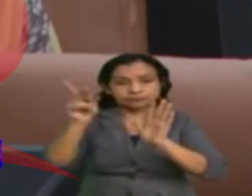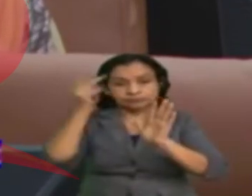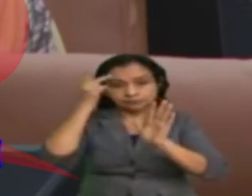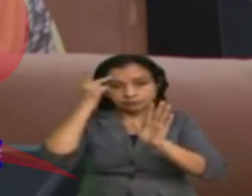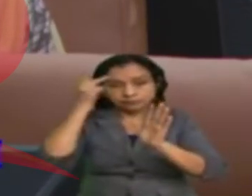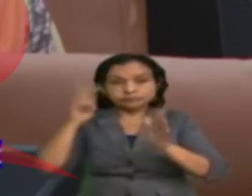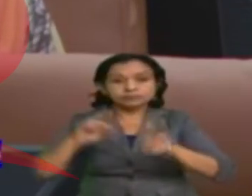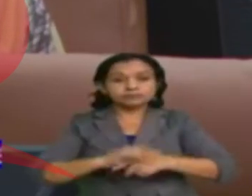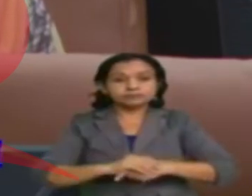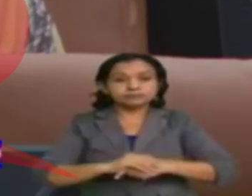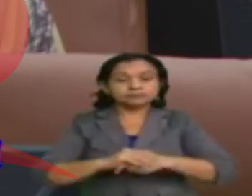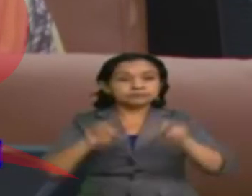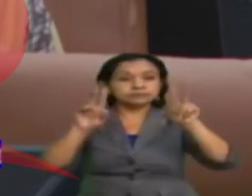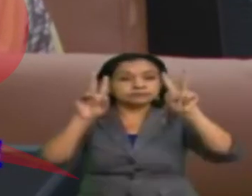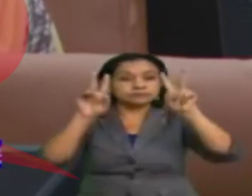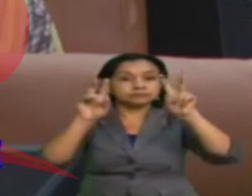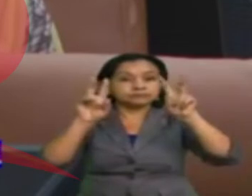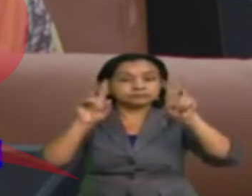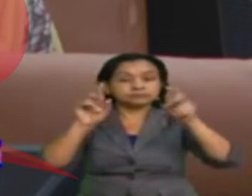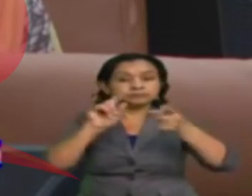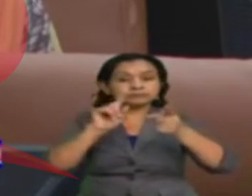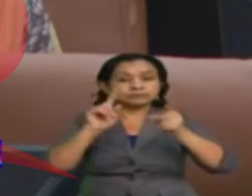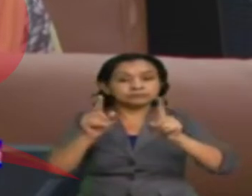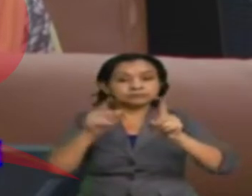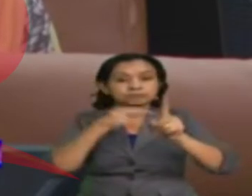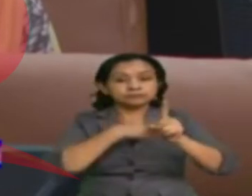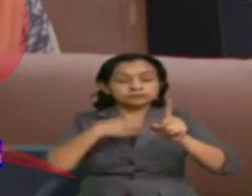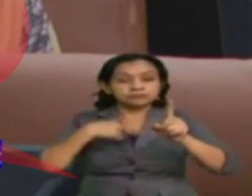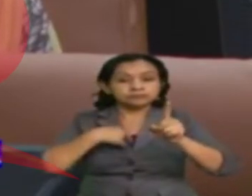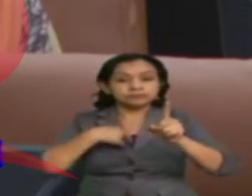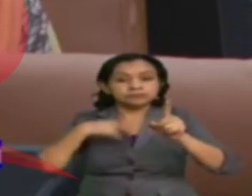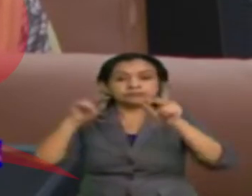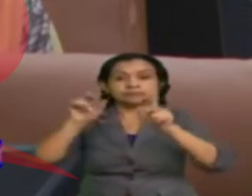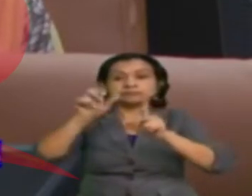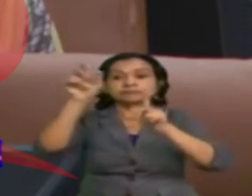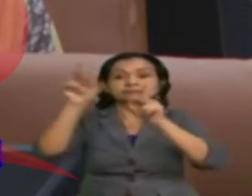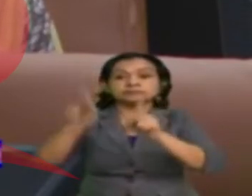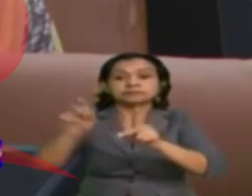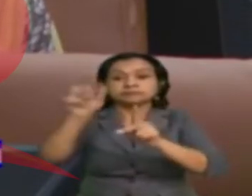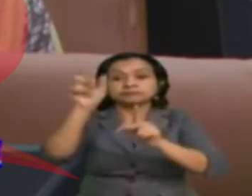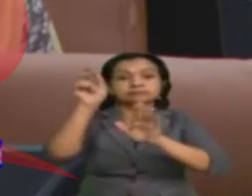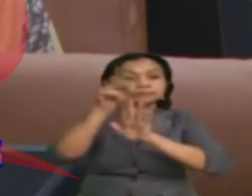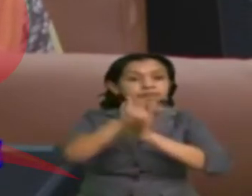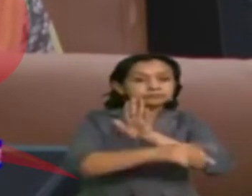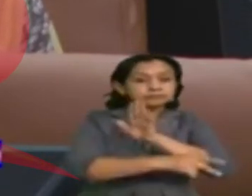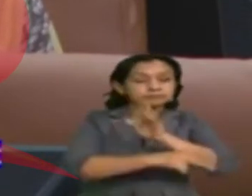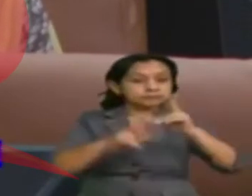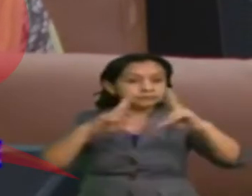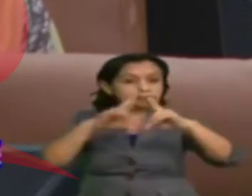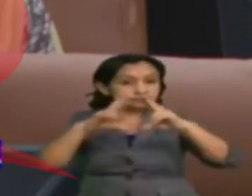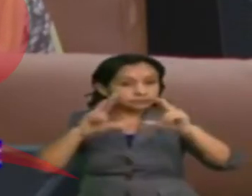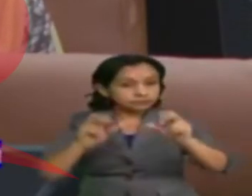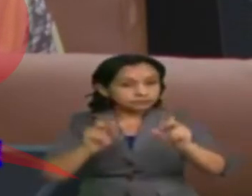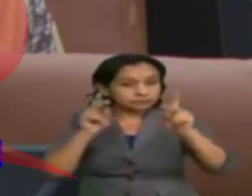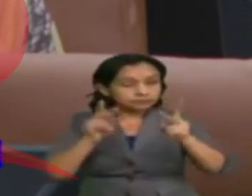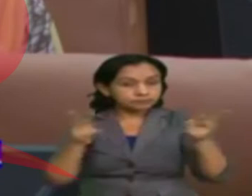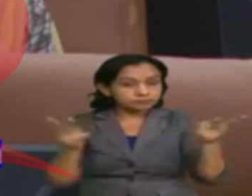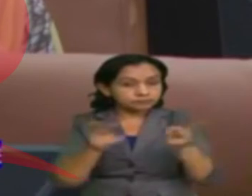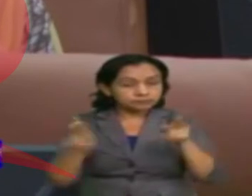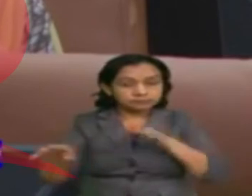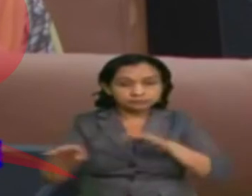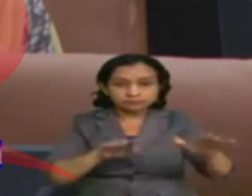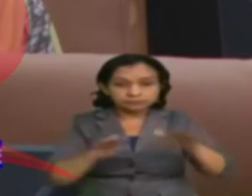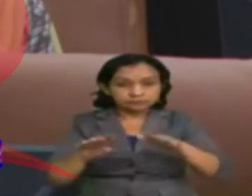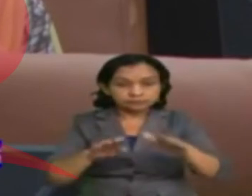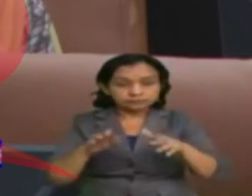Política, sobre la extradición de sus ciudadanos. Los nicaragüenses no